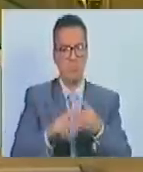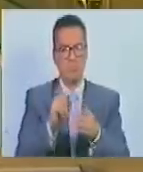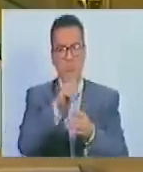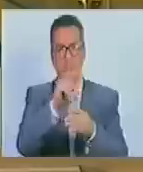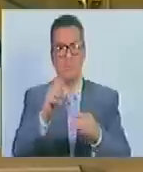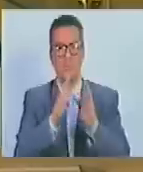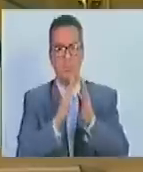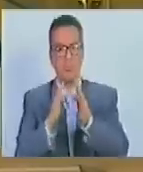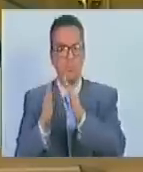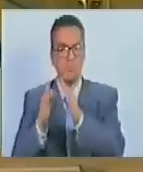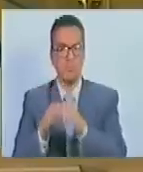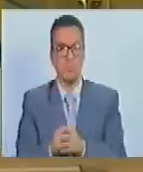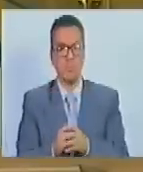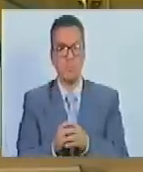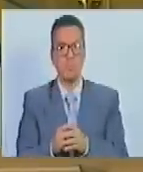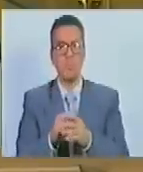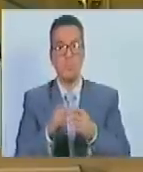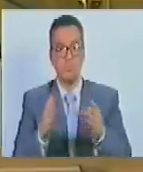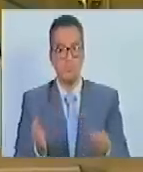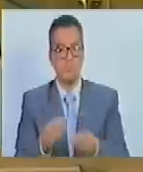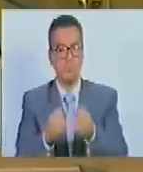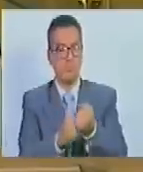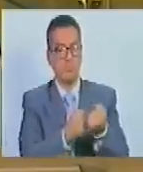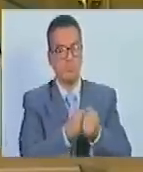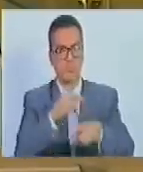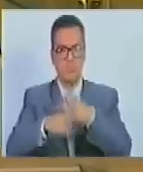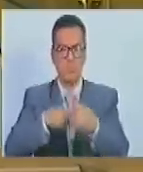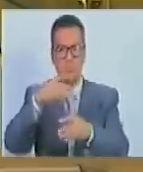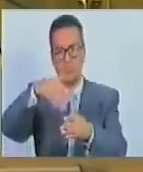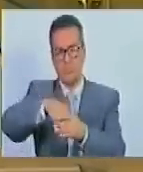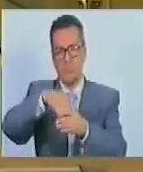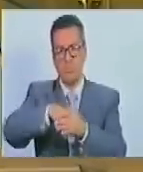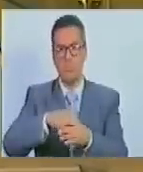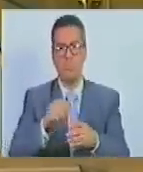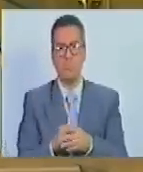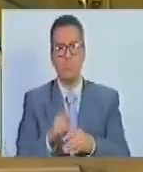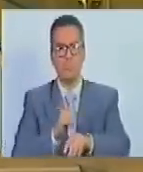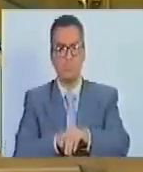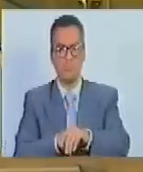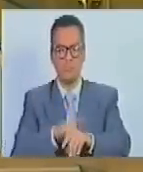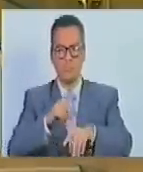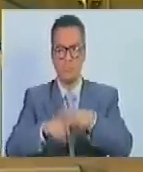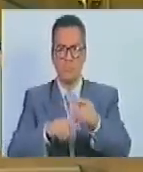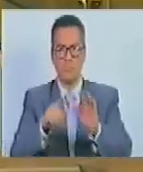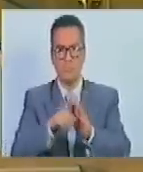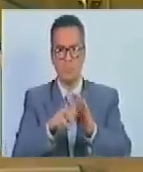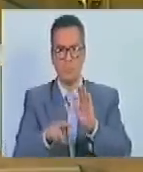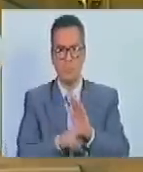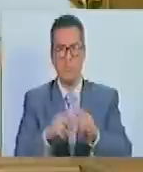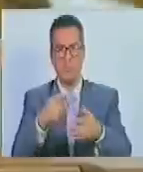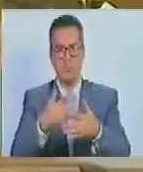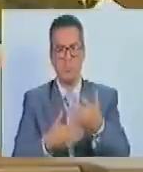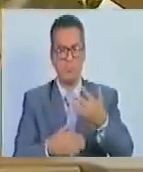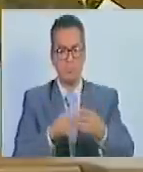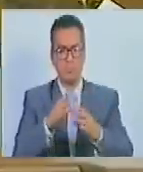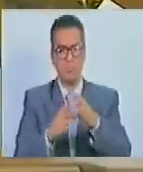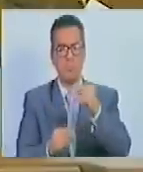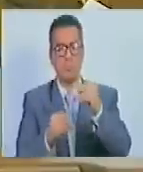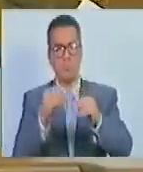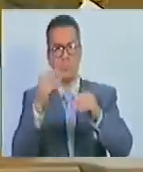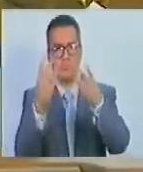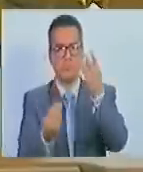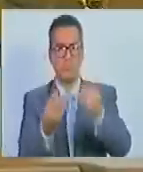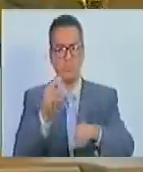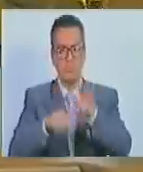organizar y coordinar los procesos electorales en los lapsos establecidos en la presente ley en los estatutos del Consejo Comunal.